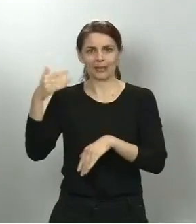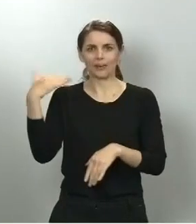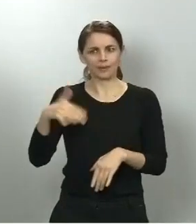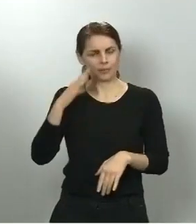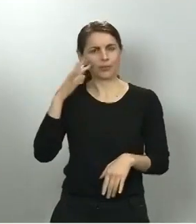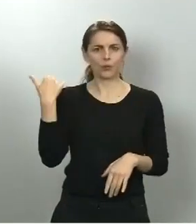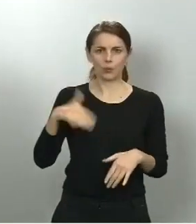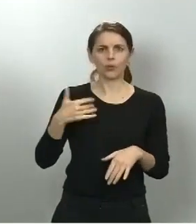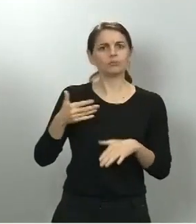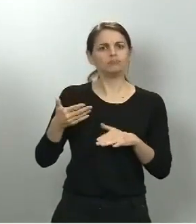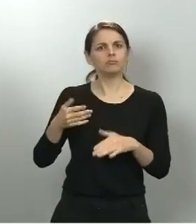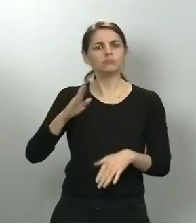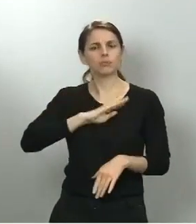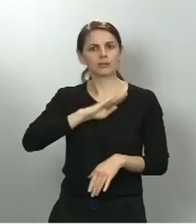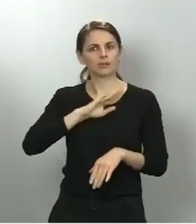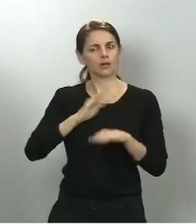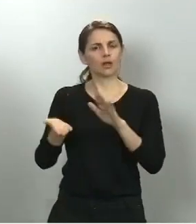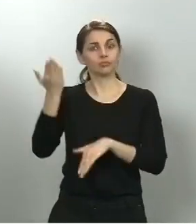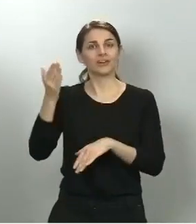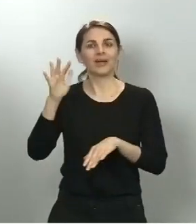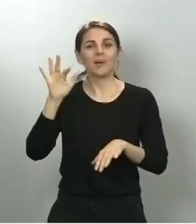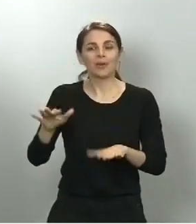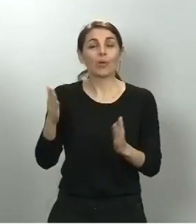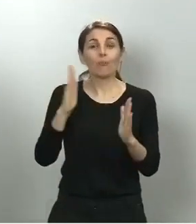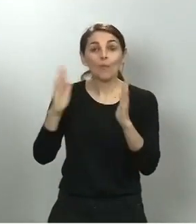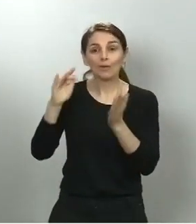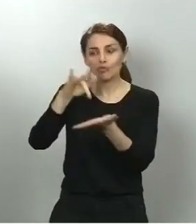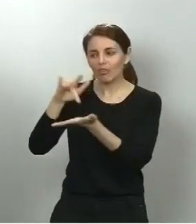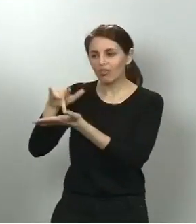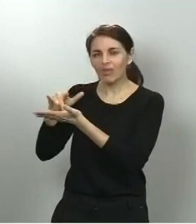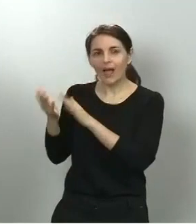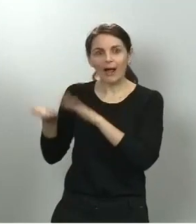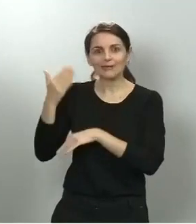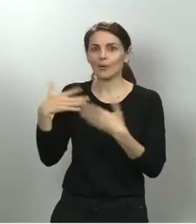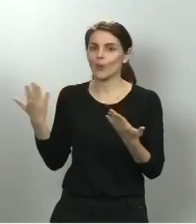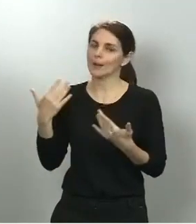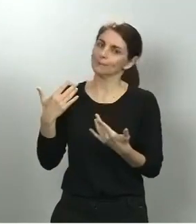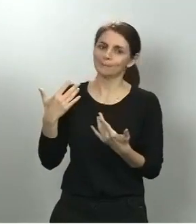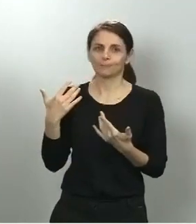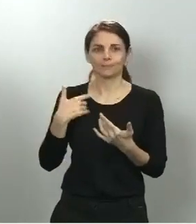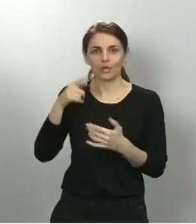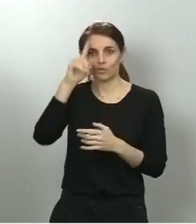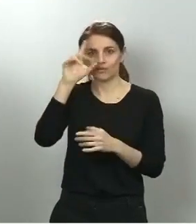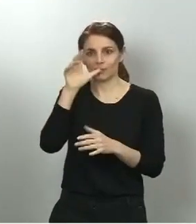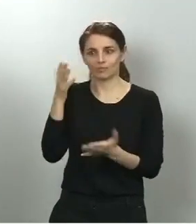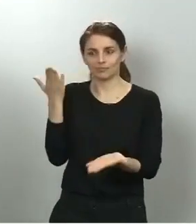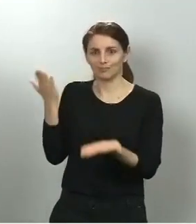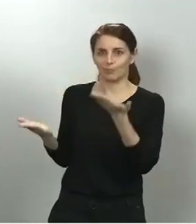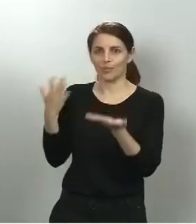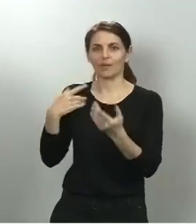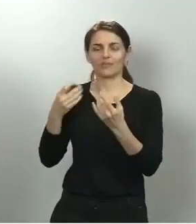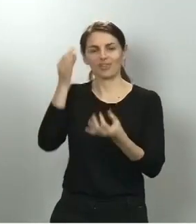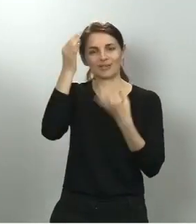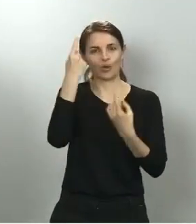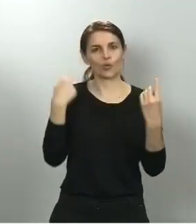recuperados, pero como les digo, el momento exacto algunos de ellos no coinciden con el incremento de ayer a hoy. En todo caso la evolución que